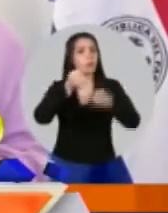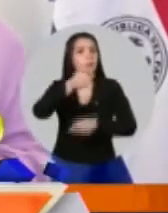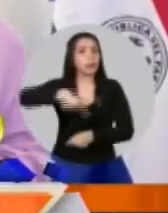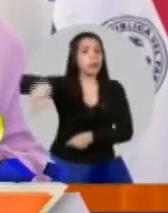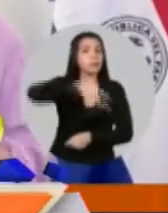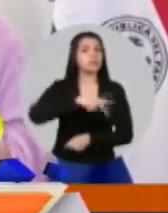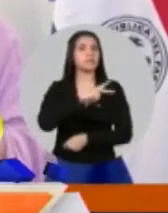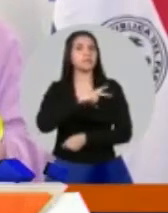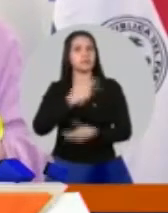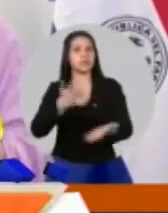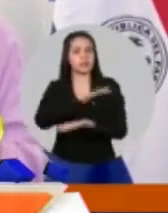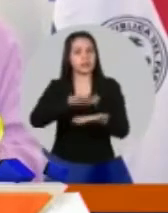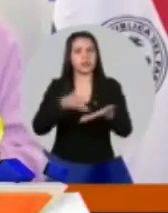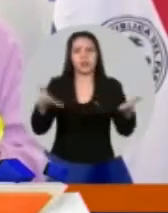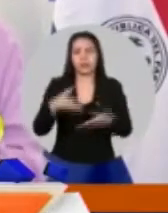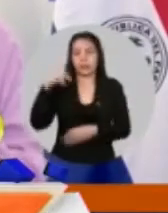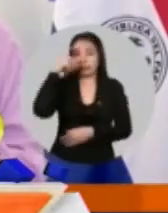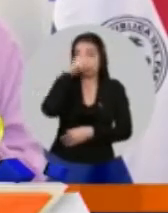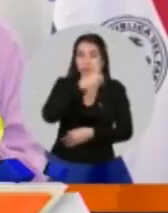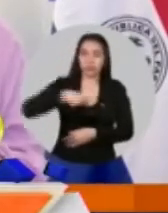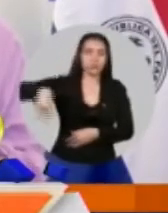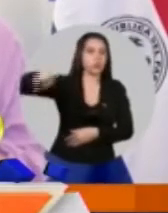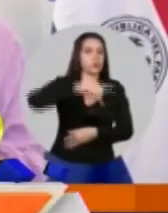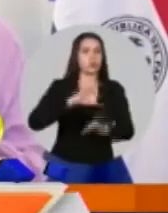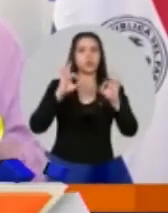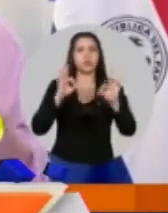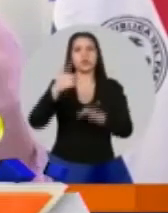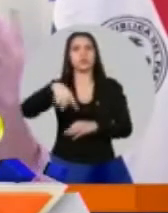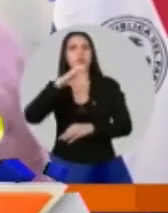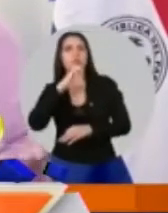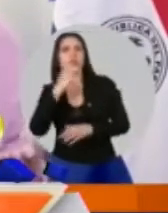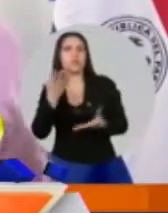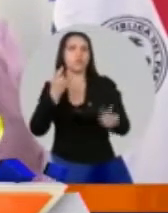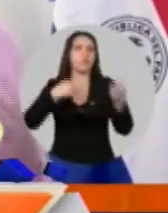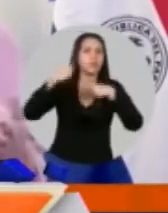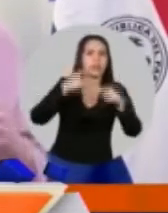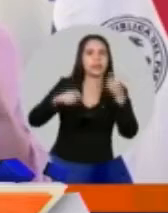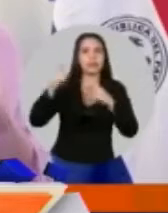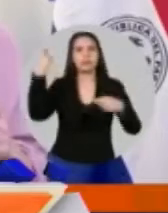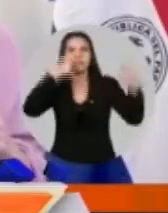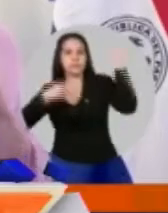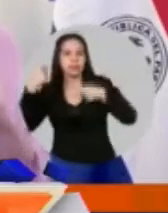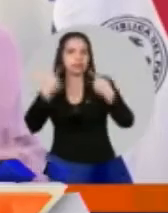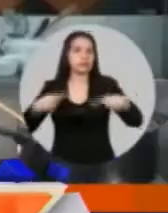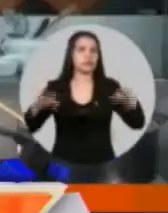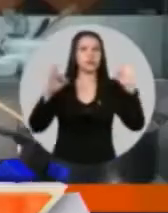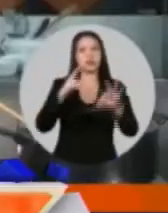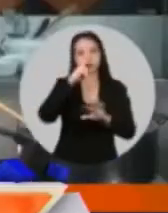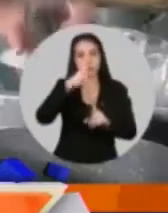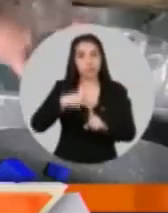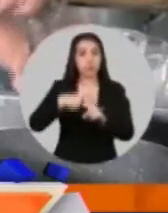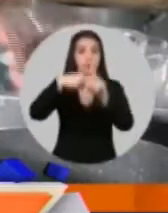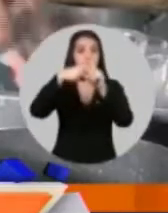el medio menos pensado. Y ahí te pone a pensar o a preguntar, en realidad, ¿va a ayudar a los demás para